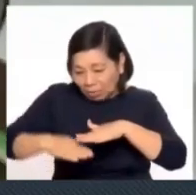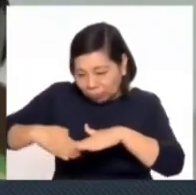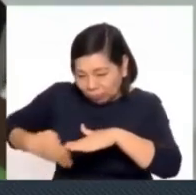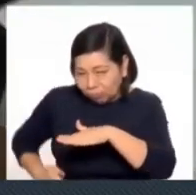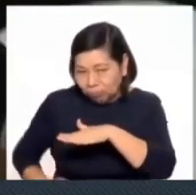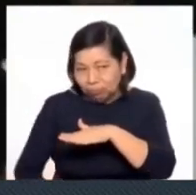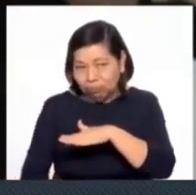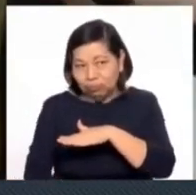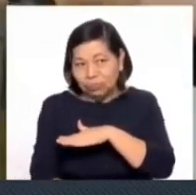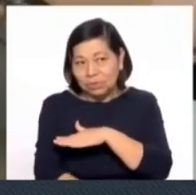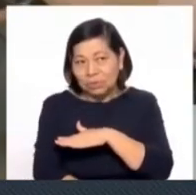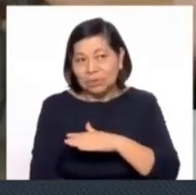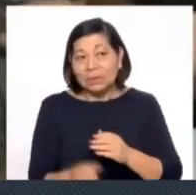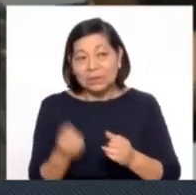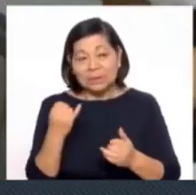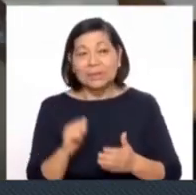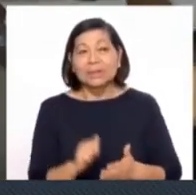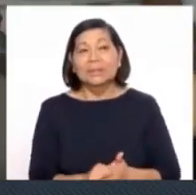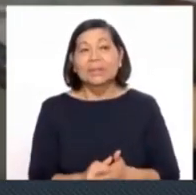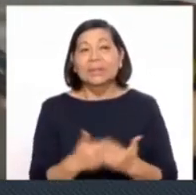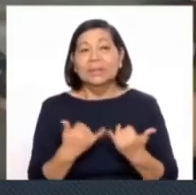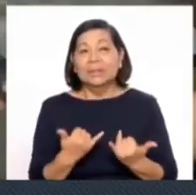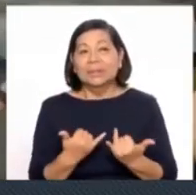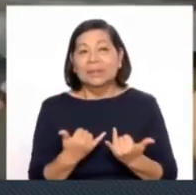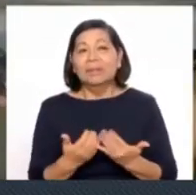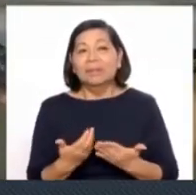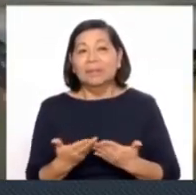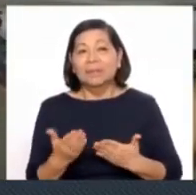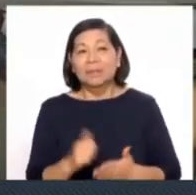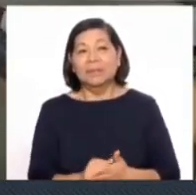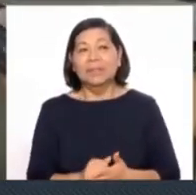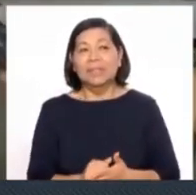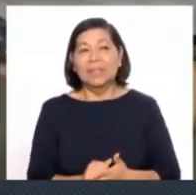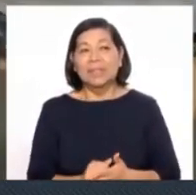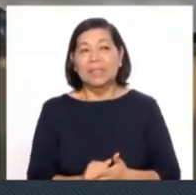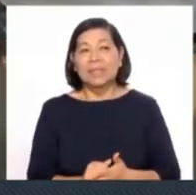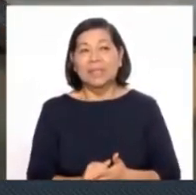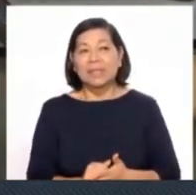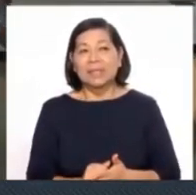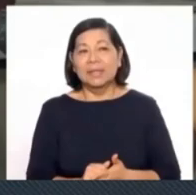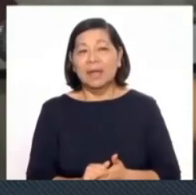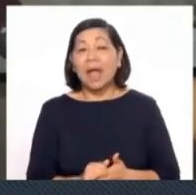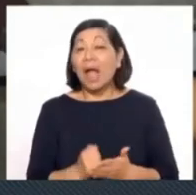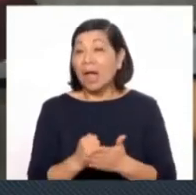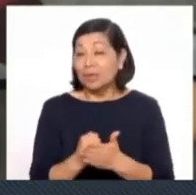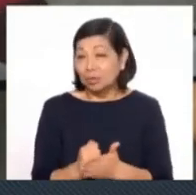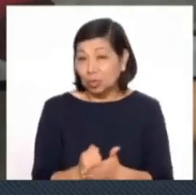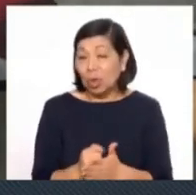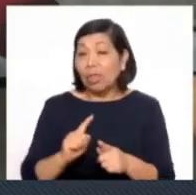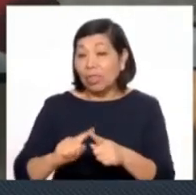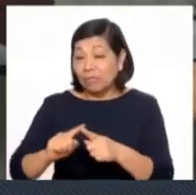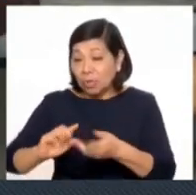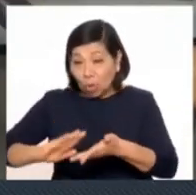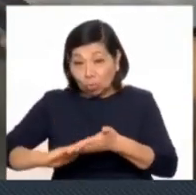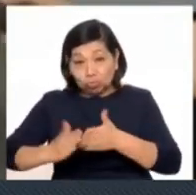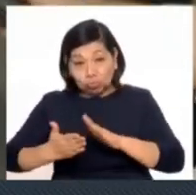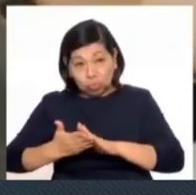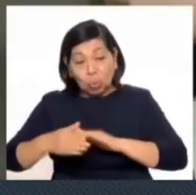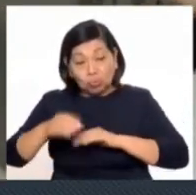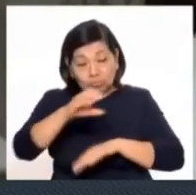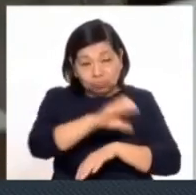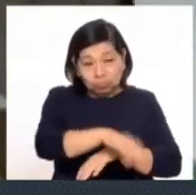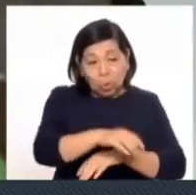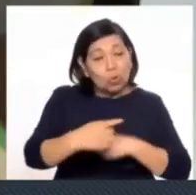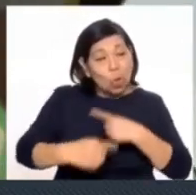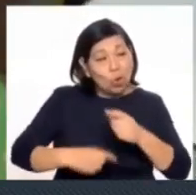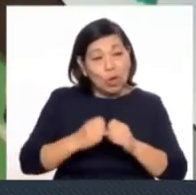Asimismo, es una gran idea ya que su facilidad de mantenimiento ayuda a las comunidades puedan utilizarlo